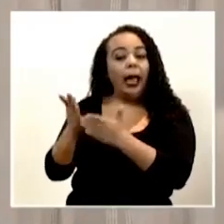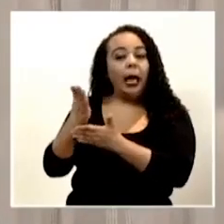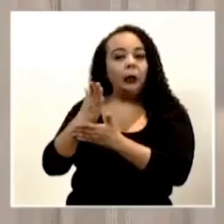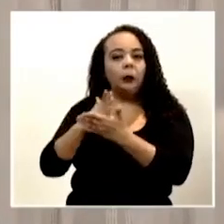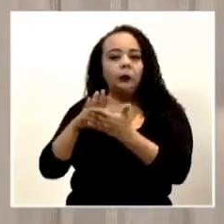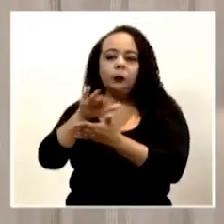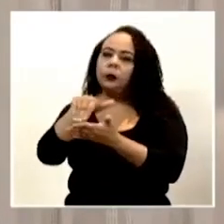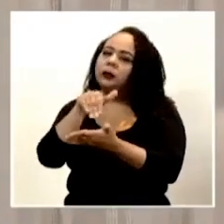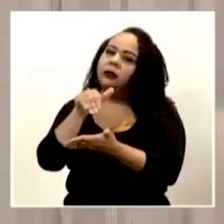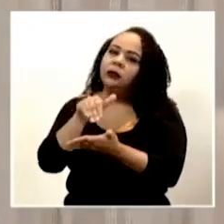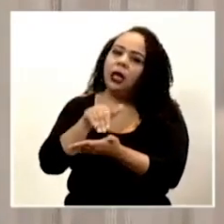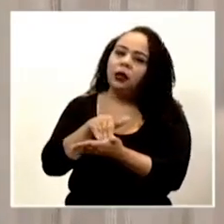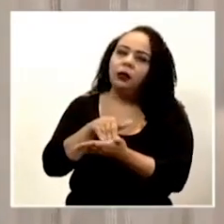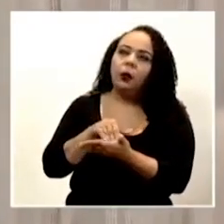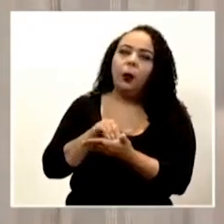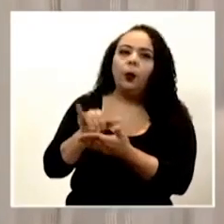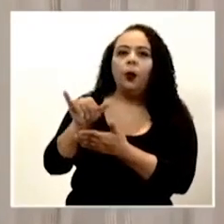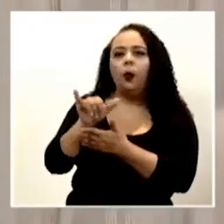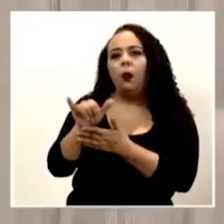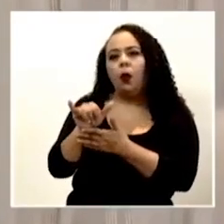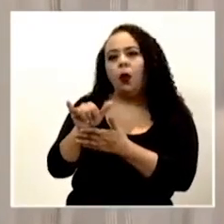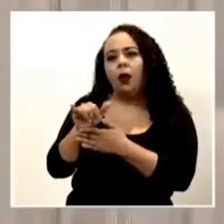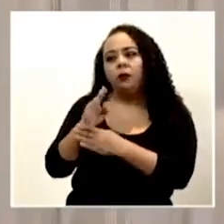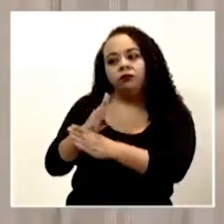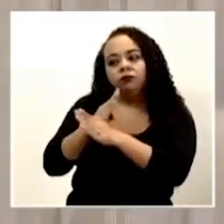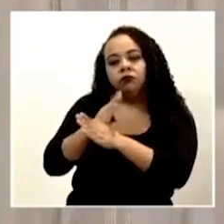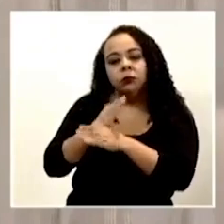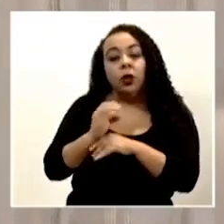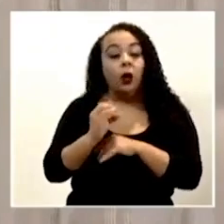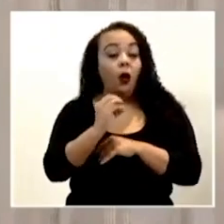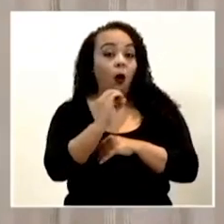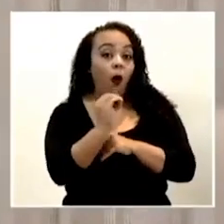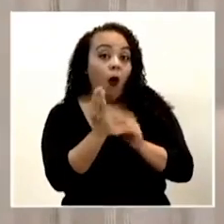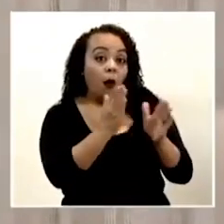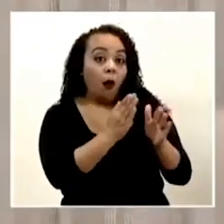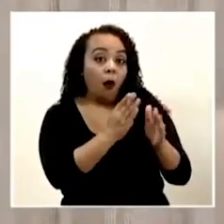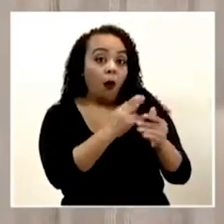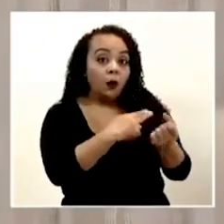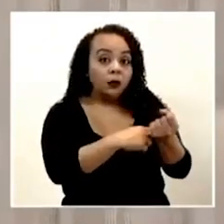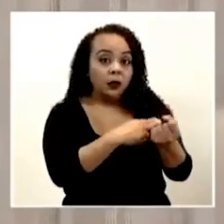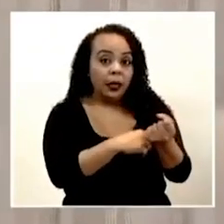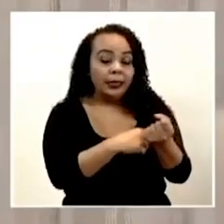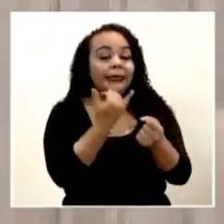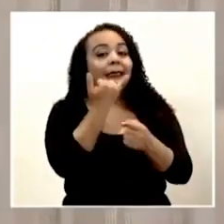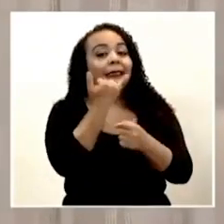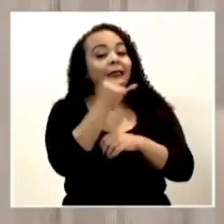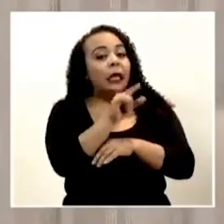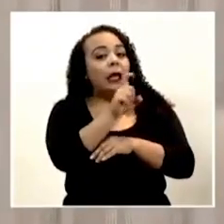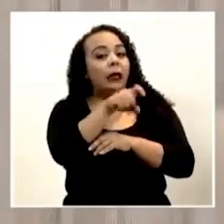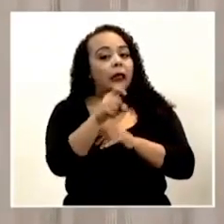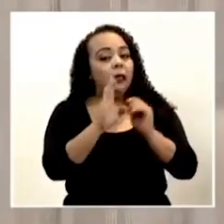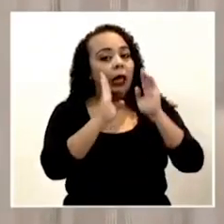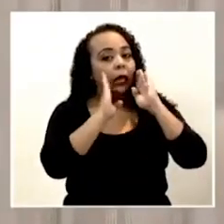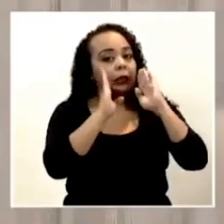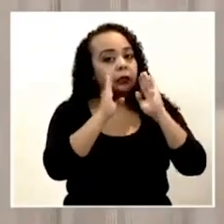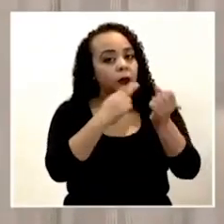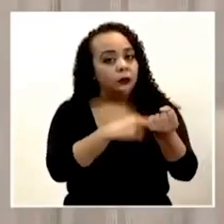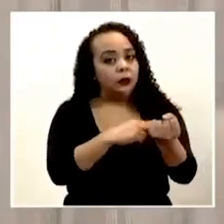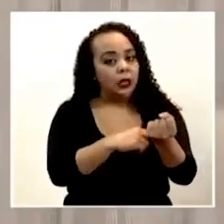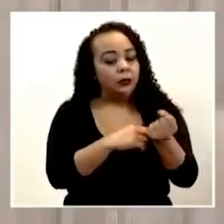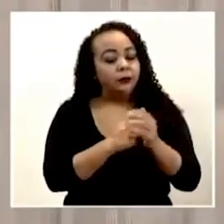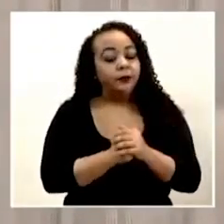centro, digamos, de, de contención, o en un hospital si requiere de atención hospitalaria.